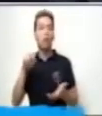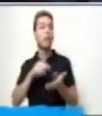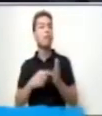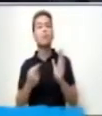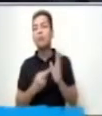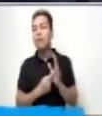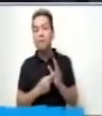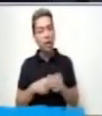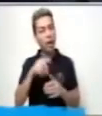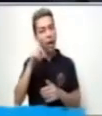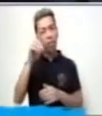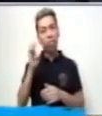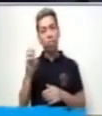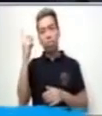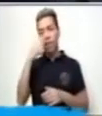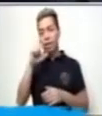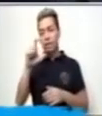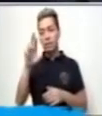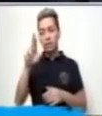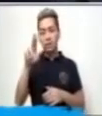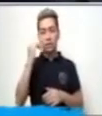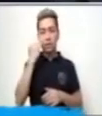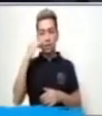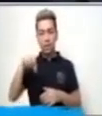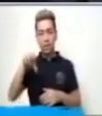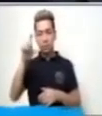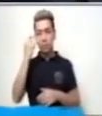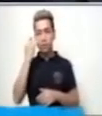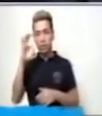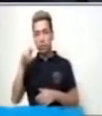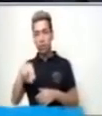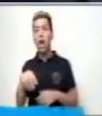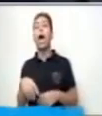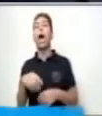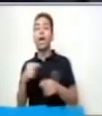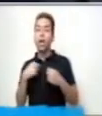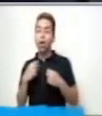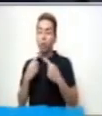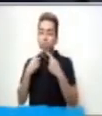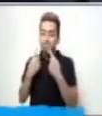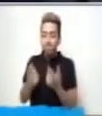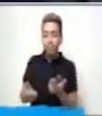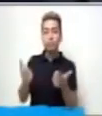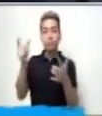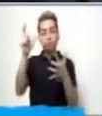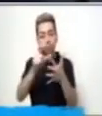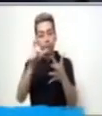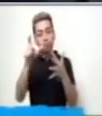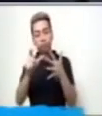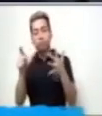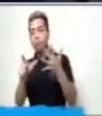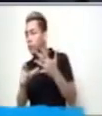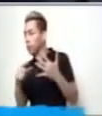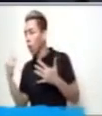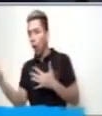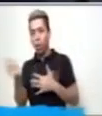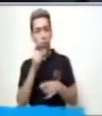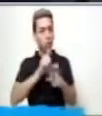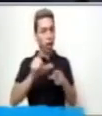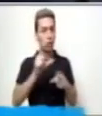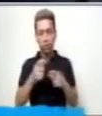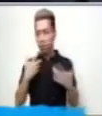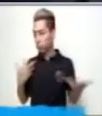se refiere a la mención de las características que posee todo lo que nos rodea.